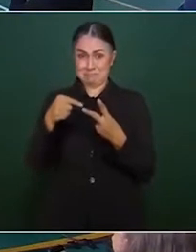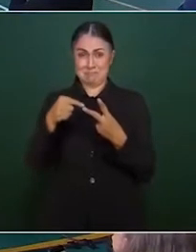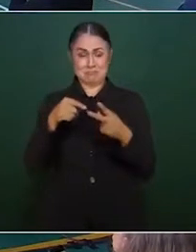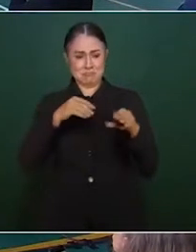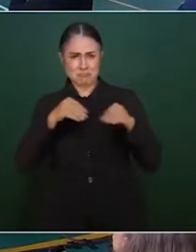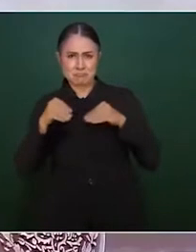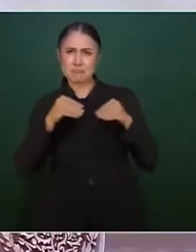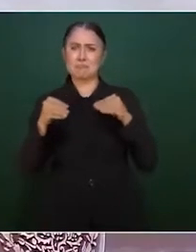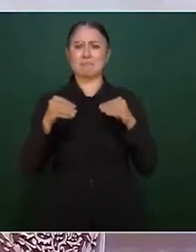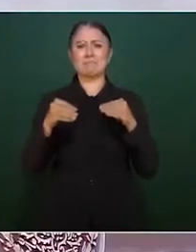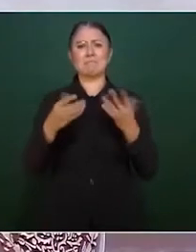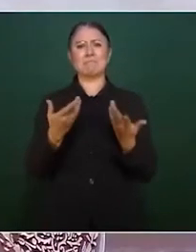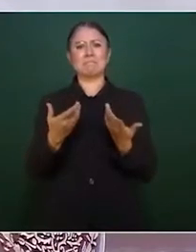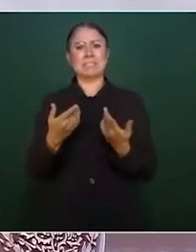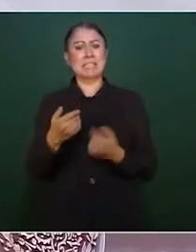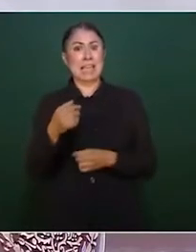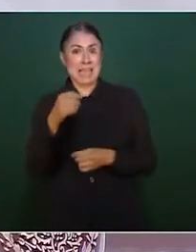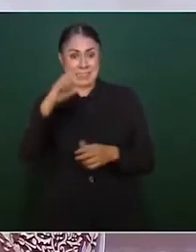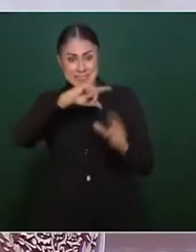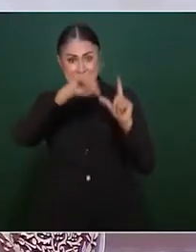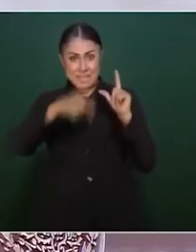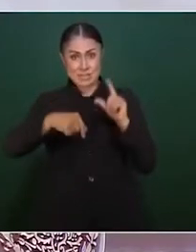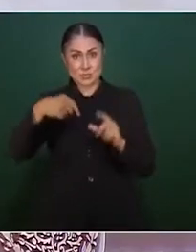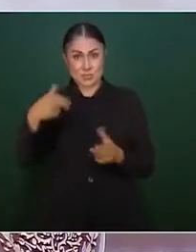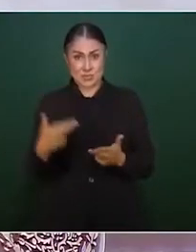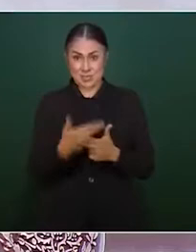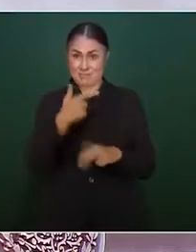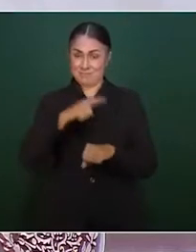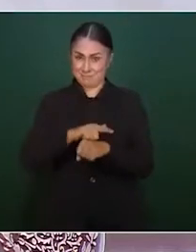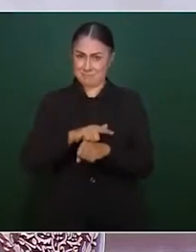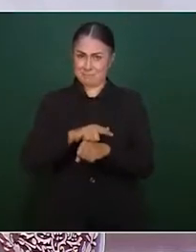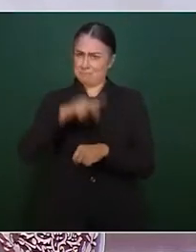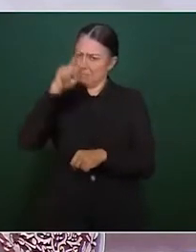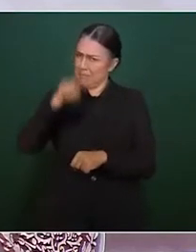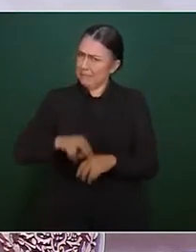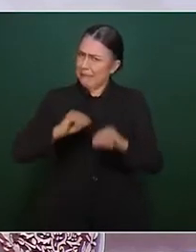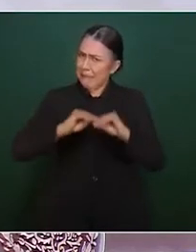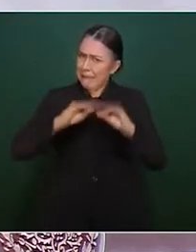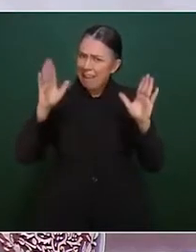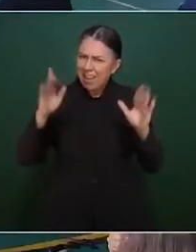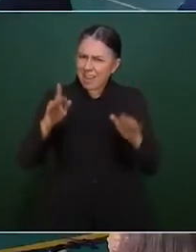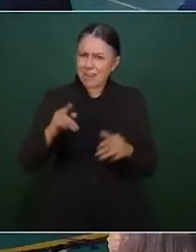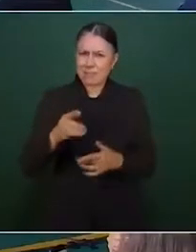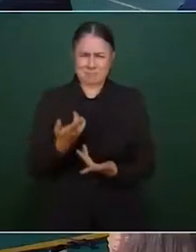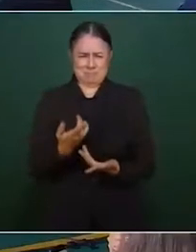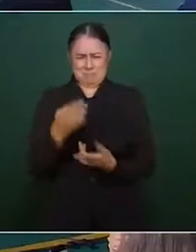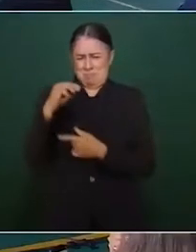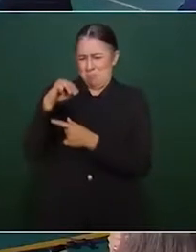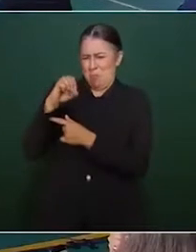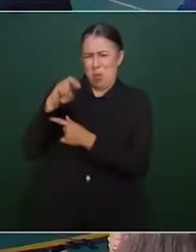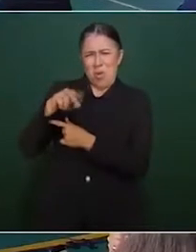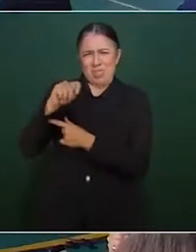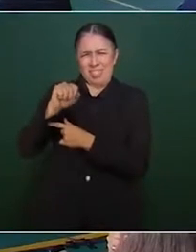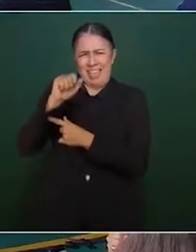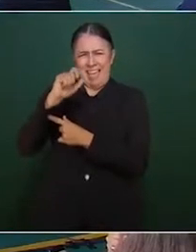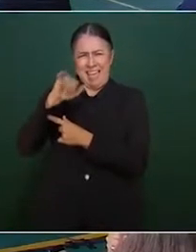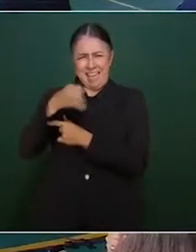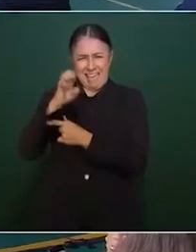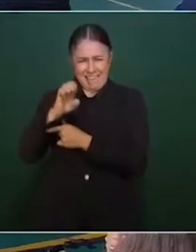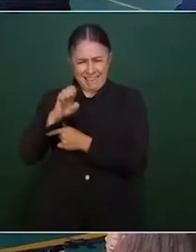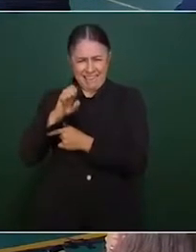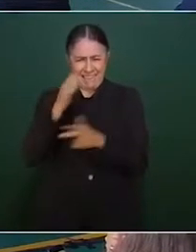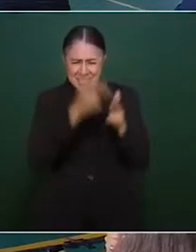Queda claro que las acusaciones del montaje son falsas y les decimos por qué. En primer lugar, tenemos una